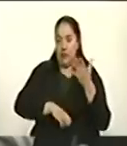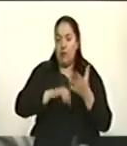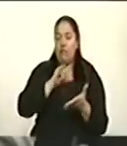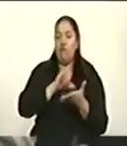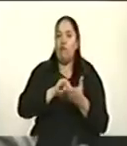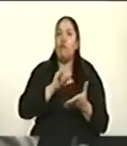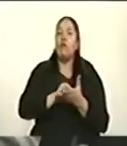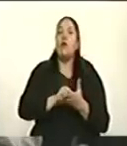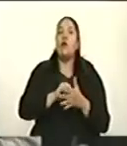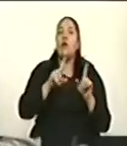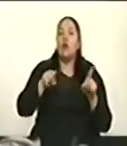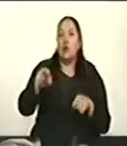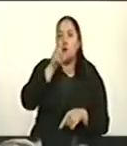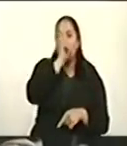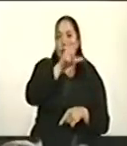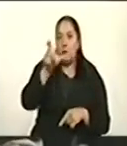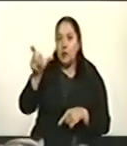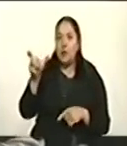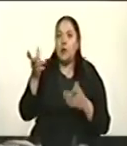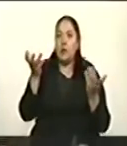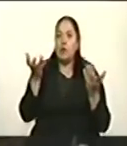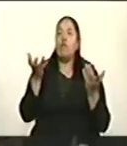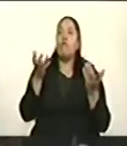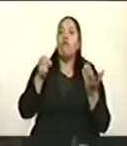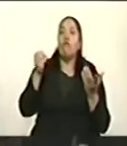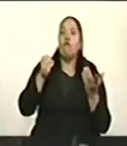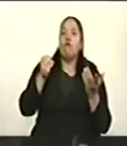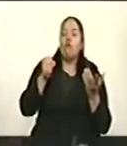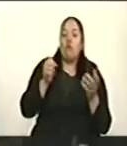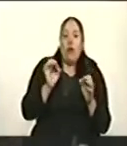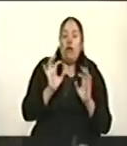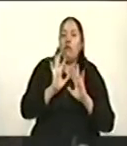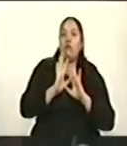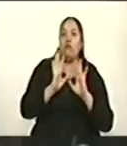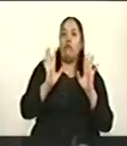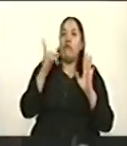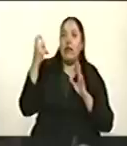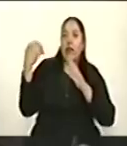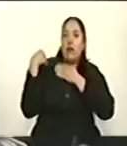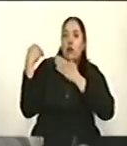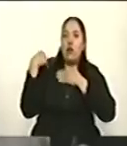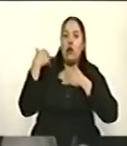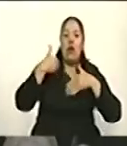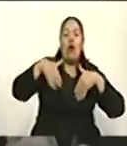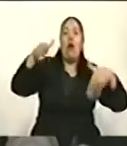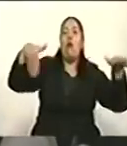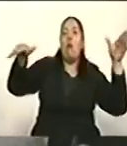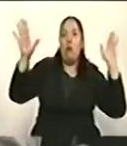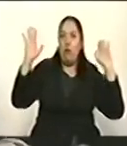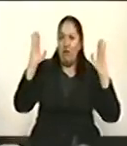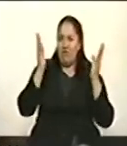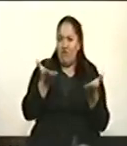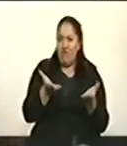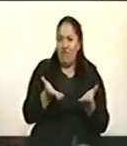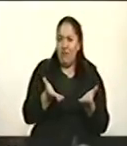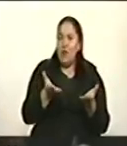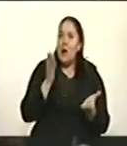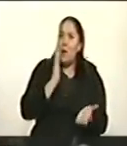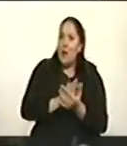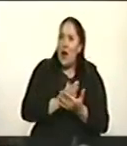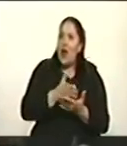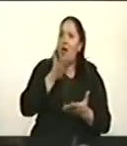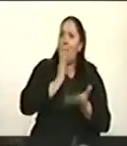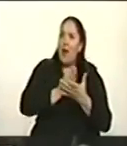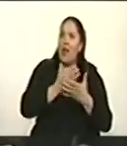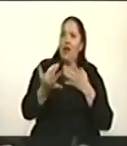funcionarios de la JEP que los dejaron salir irresponsablemente, y que han generado todos los tropiezos que tiene hoy